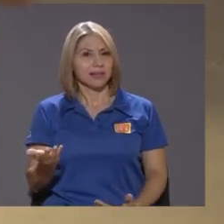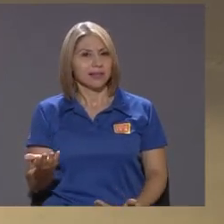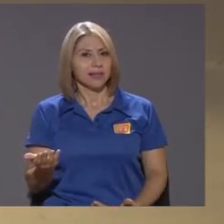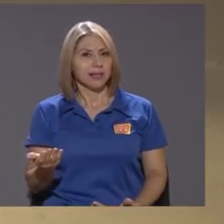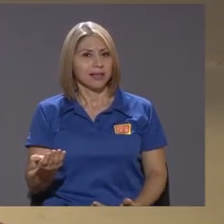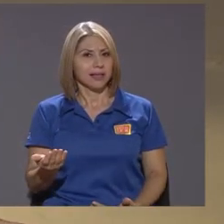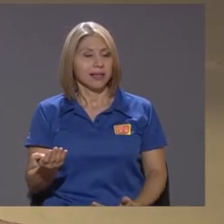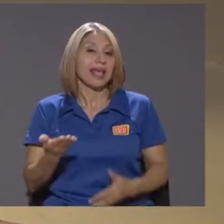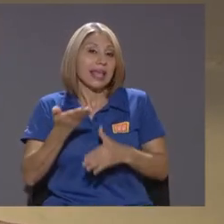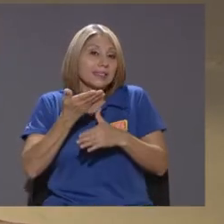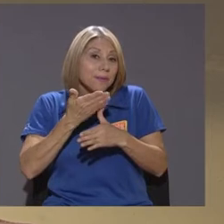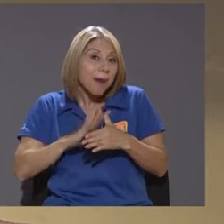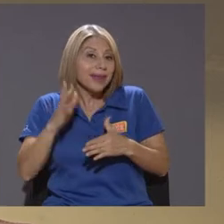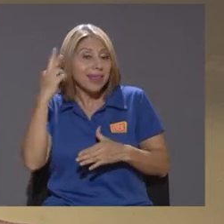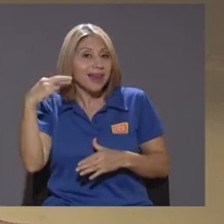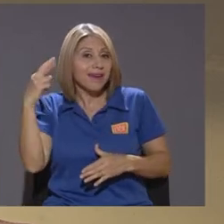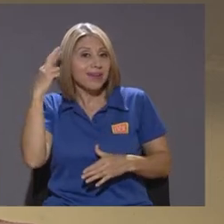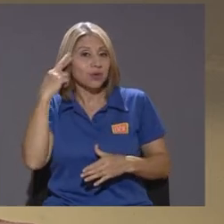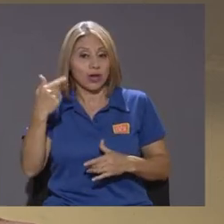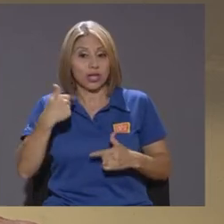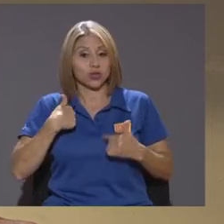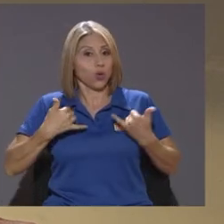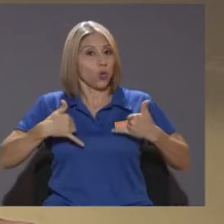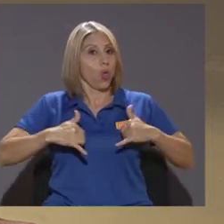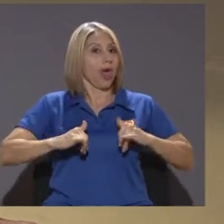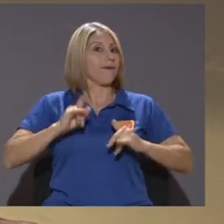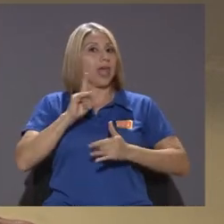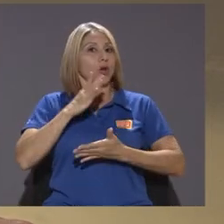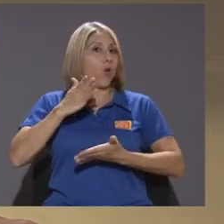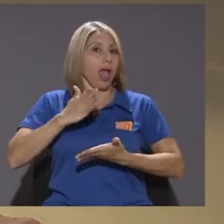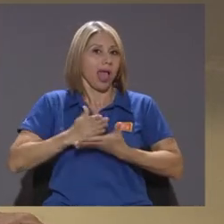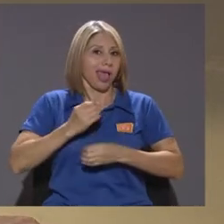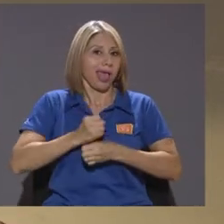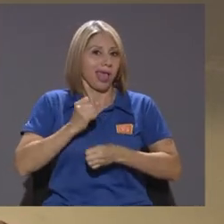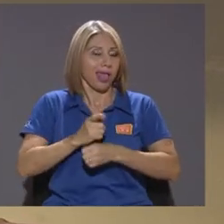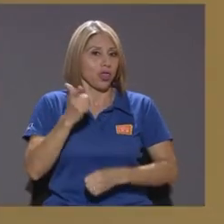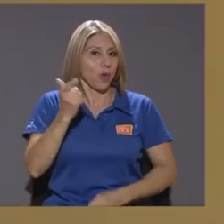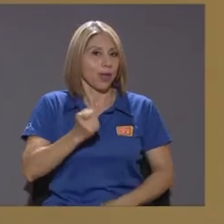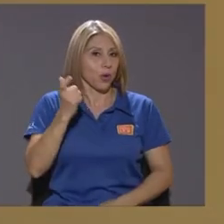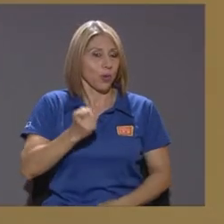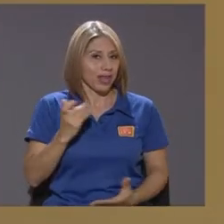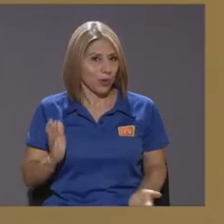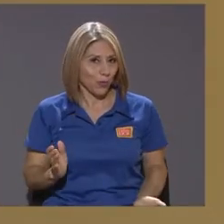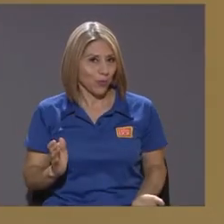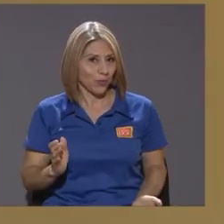y es parte de la razón por la que yo no me jubilo una de ellas